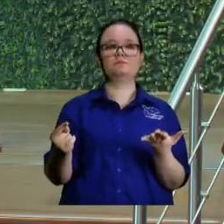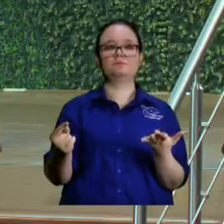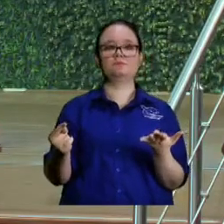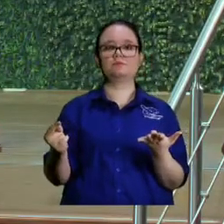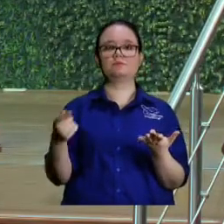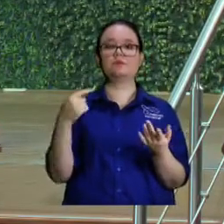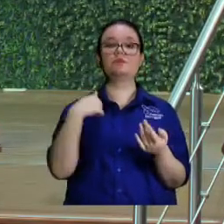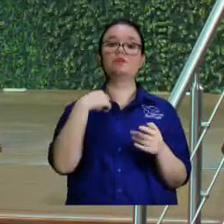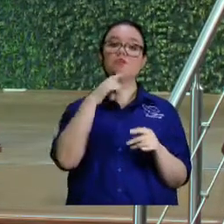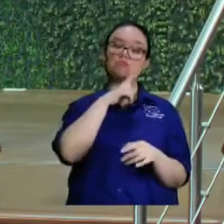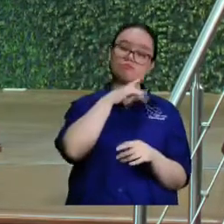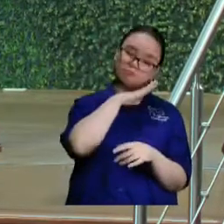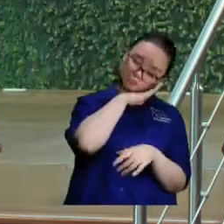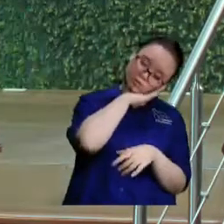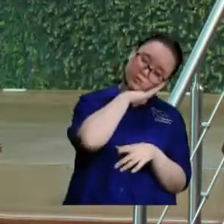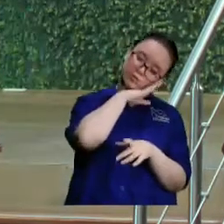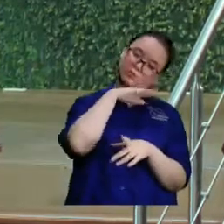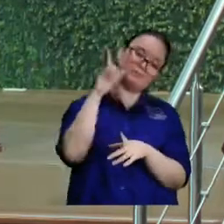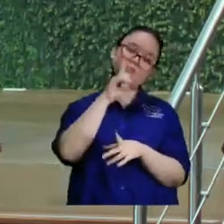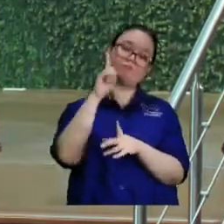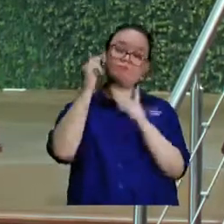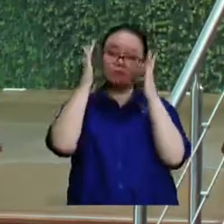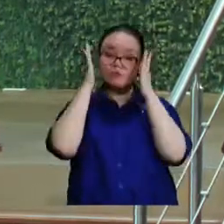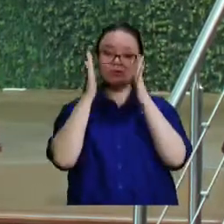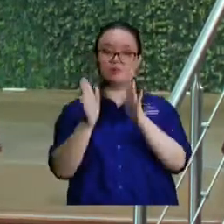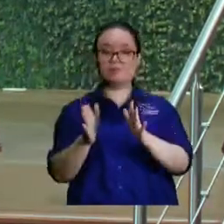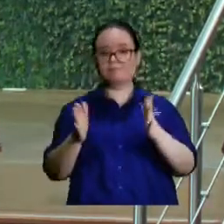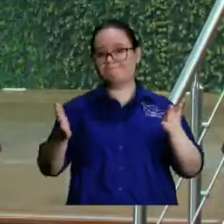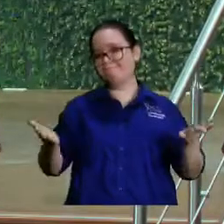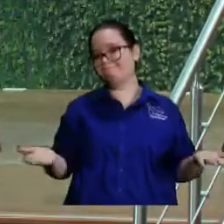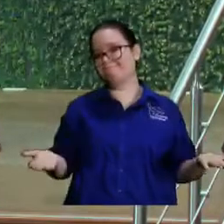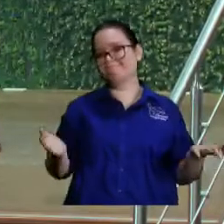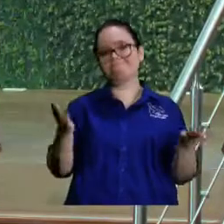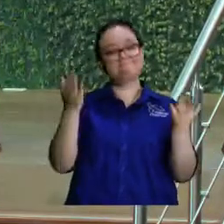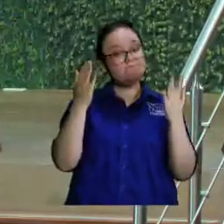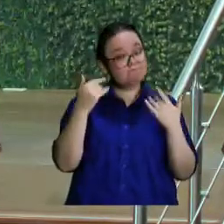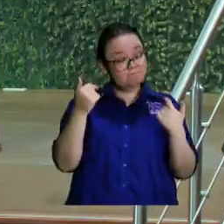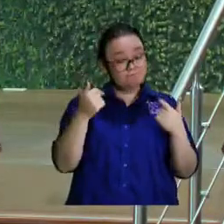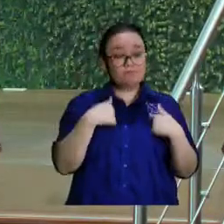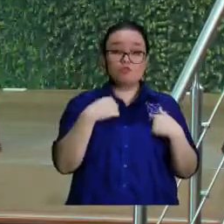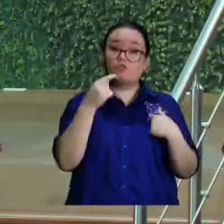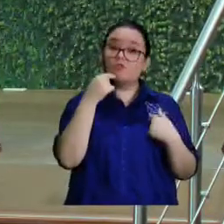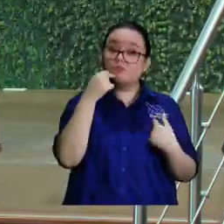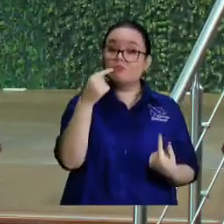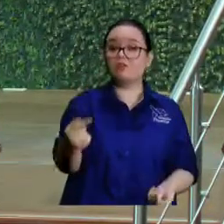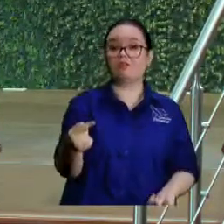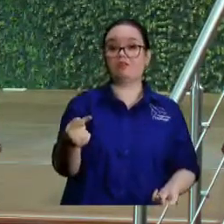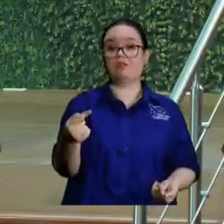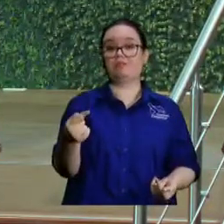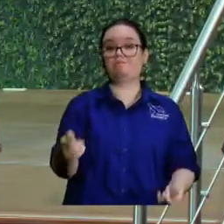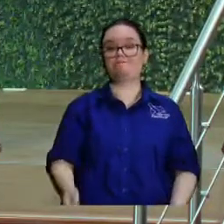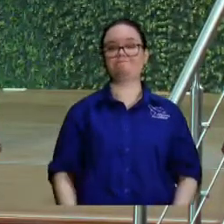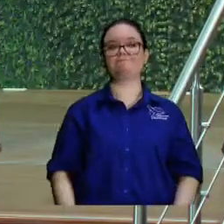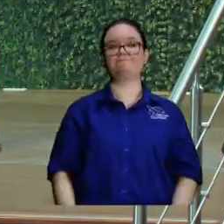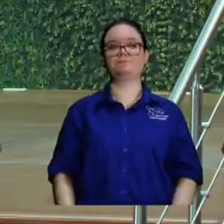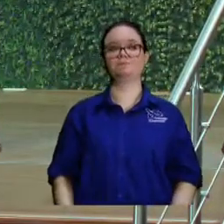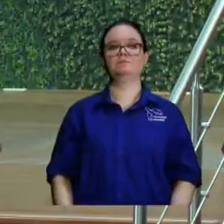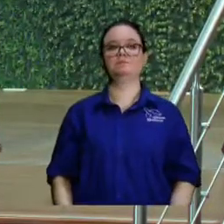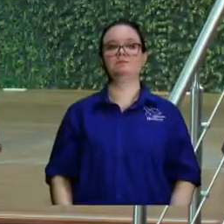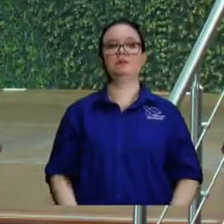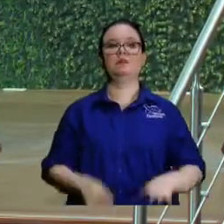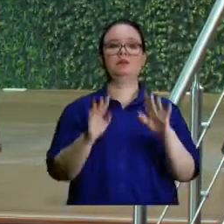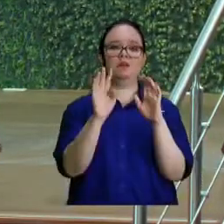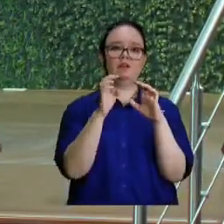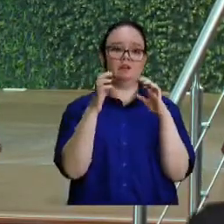me dormí cuando él predicó ese día si pero te lo dije vamos a orar en nombre de